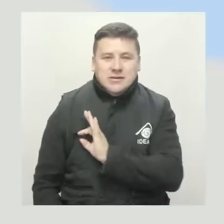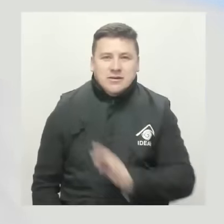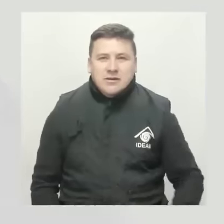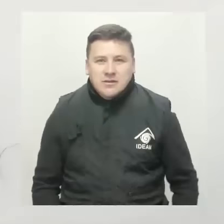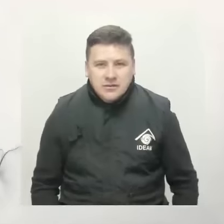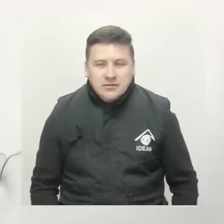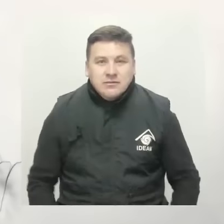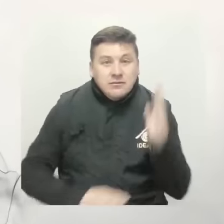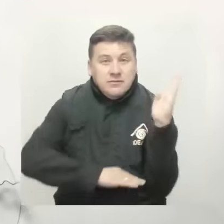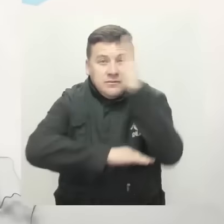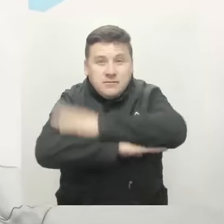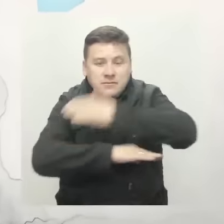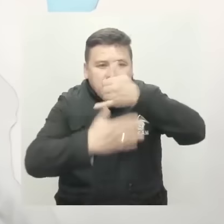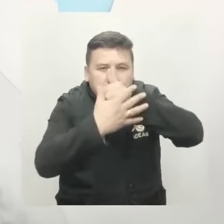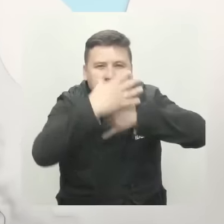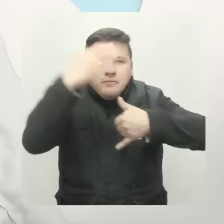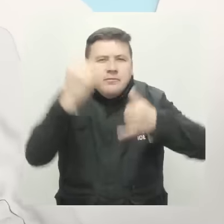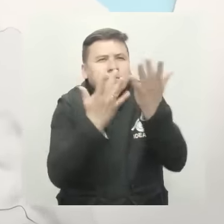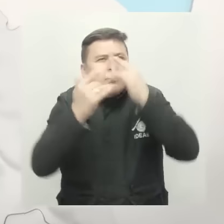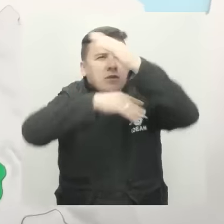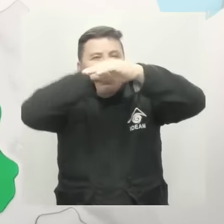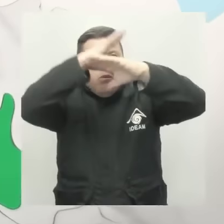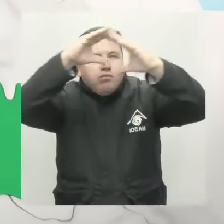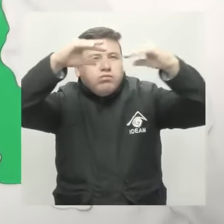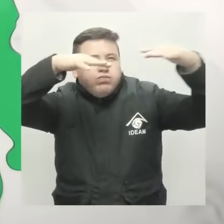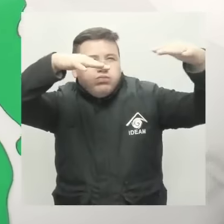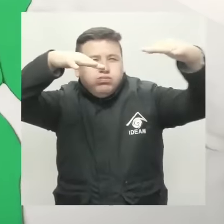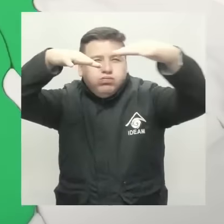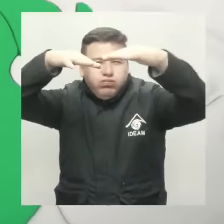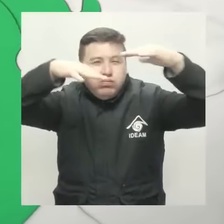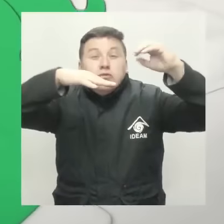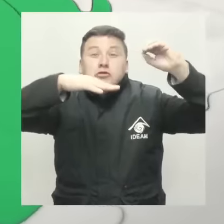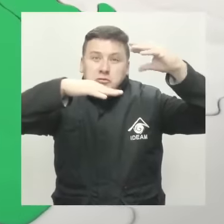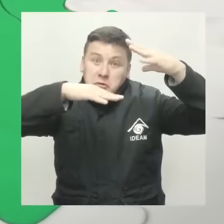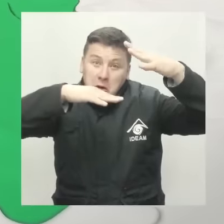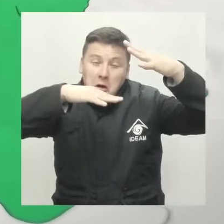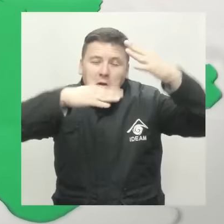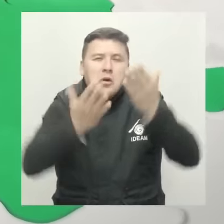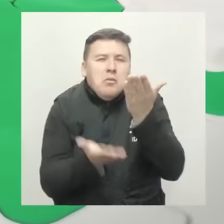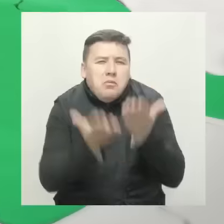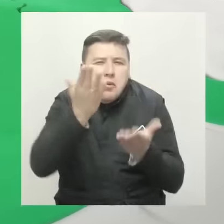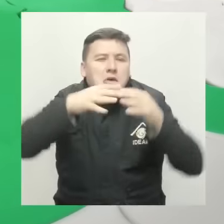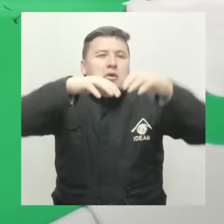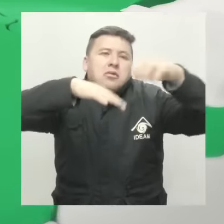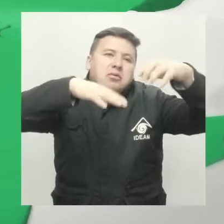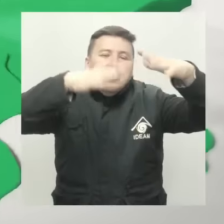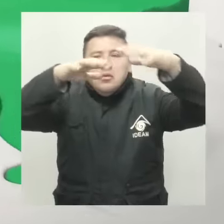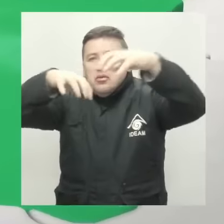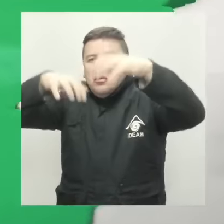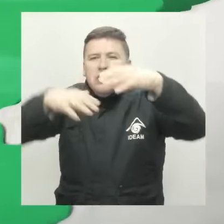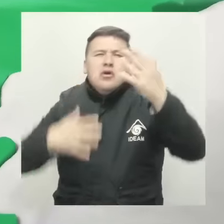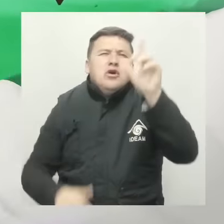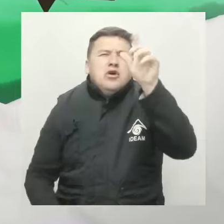La jornada en el Caribe se espera con cielos cubiertos y predominio de tiempo seco, con posibilidad de lluvias dispersas en el sur de